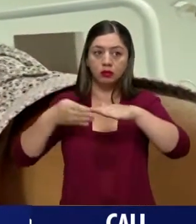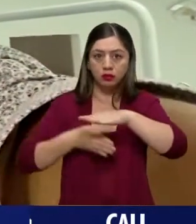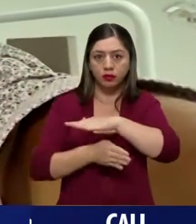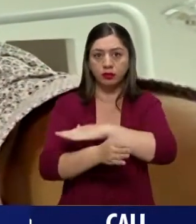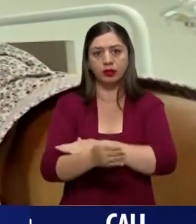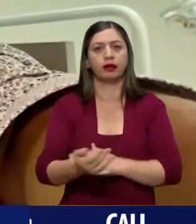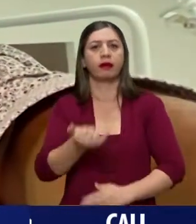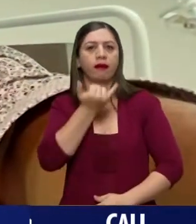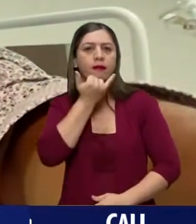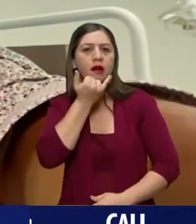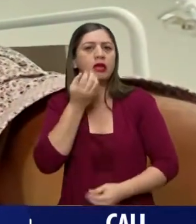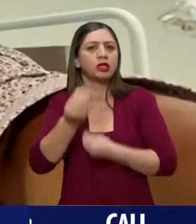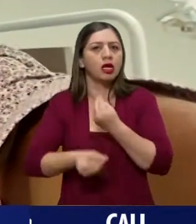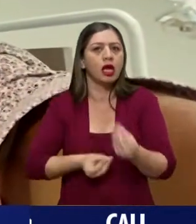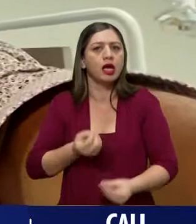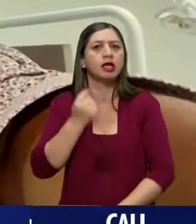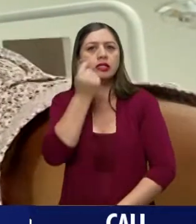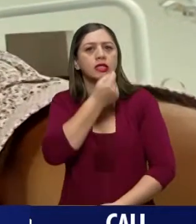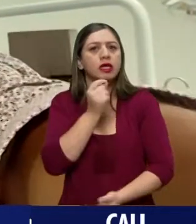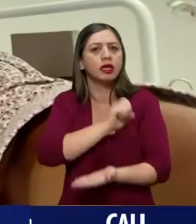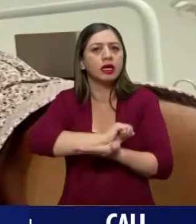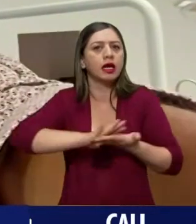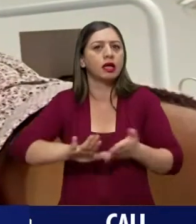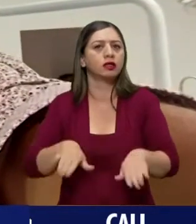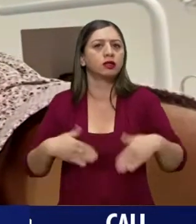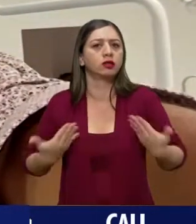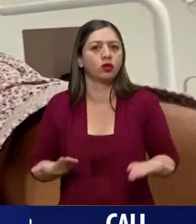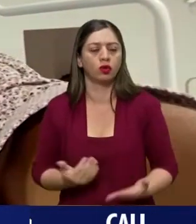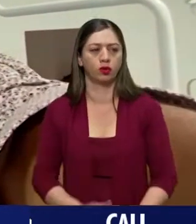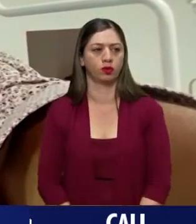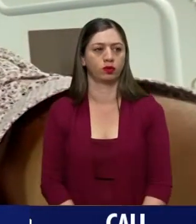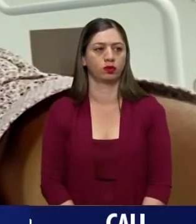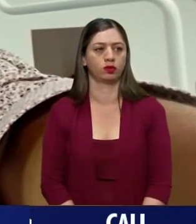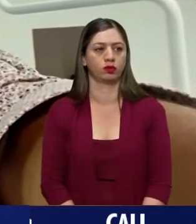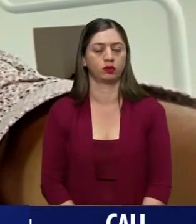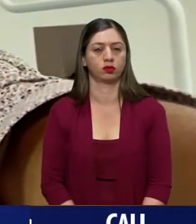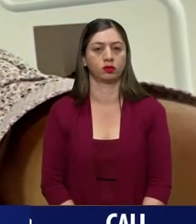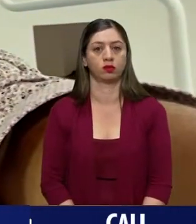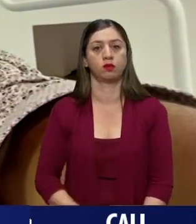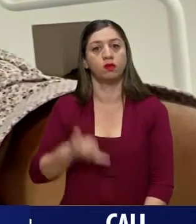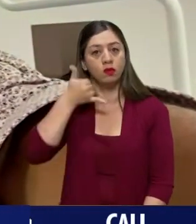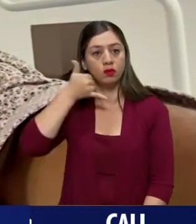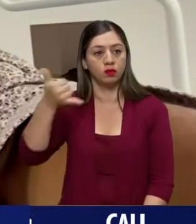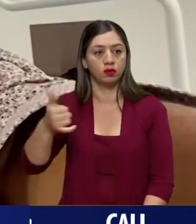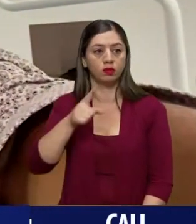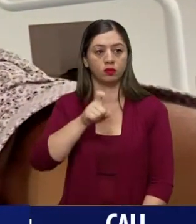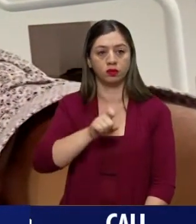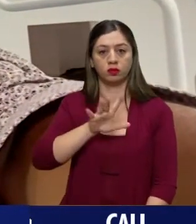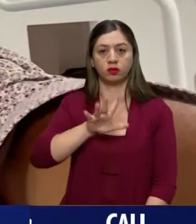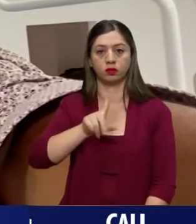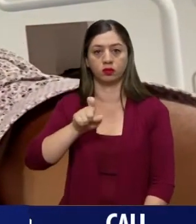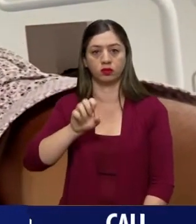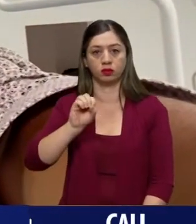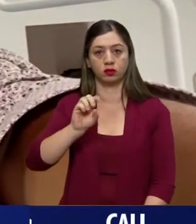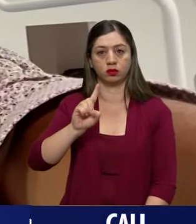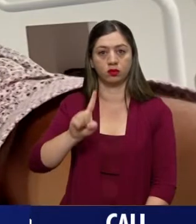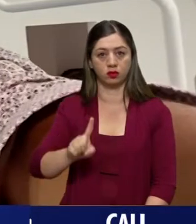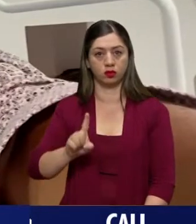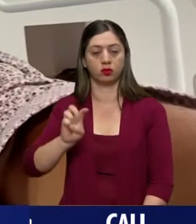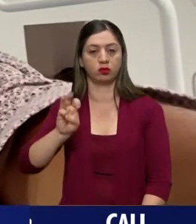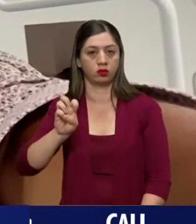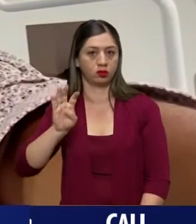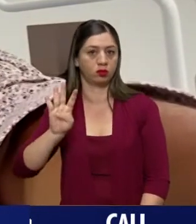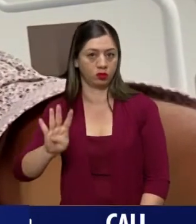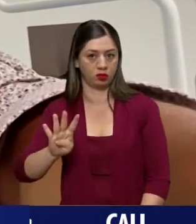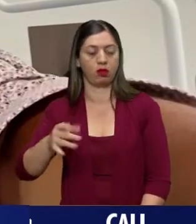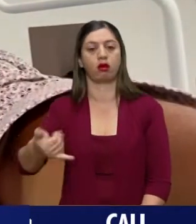acá. ¿Qué tiene que hacer? ¿Qué proceso para acceder al servicio? Tenemos una línea telefónica 656-3164